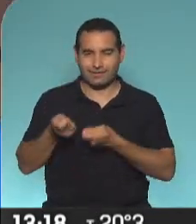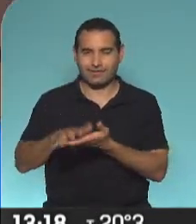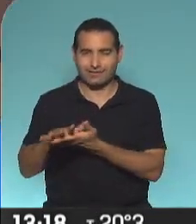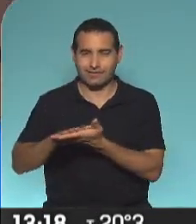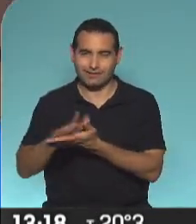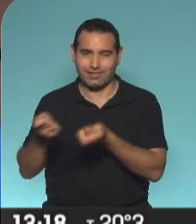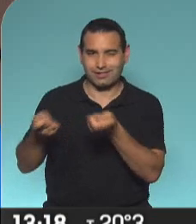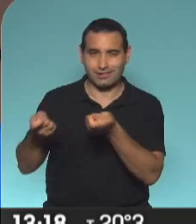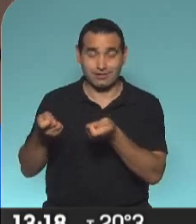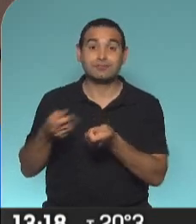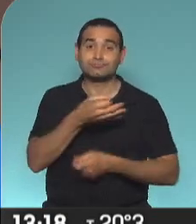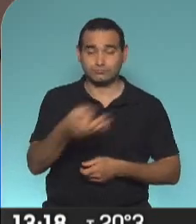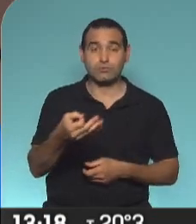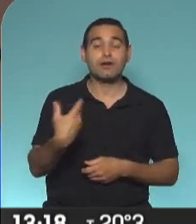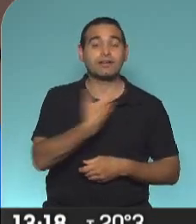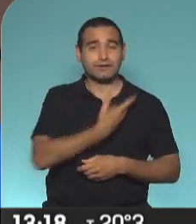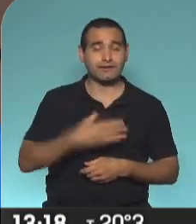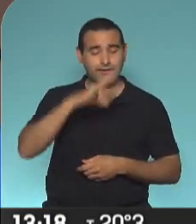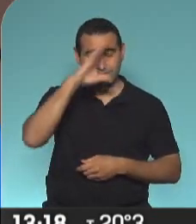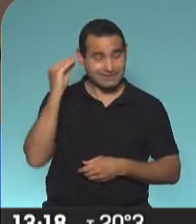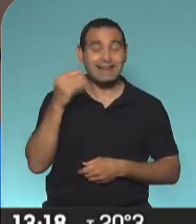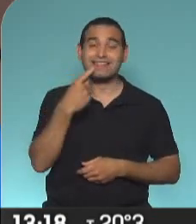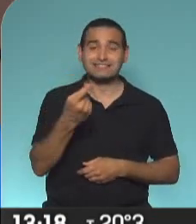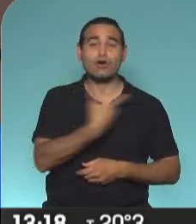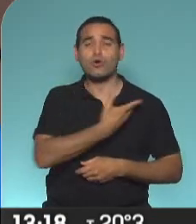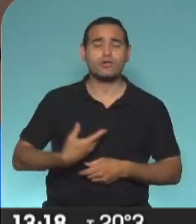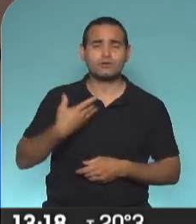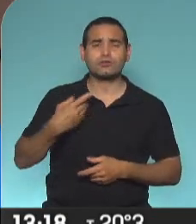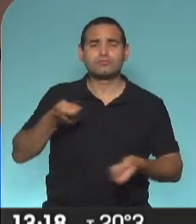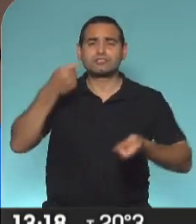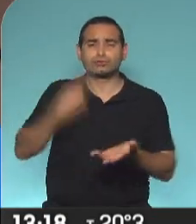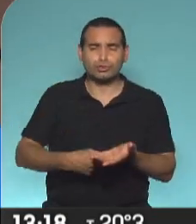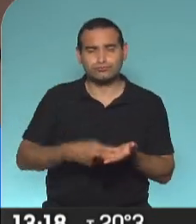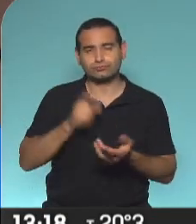Fernández, que el gobierno lo maneja y las decisiones las toma el presidente de la República. Gracias, Fernando. Seguimos consiguiendo.